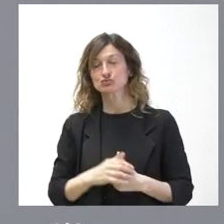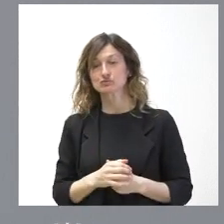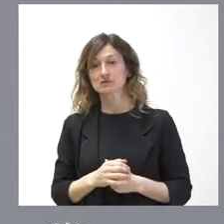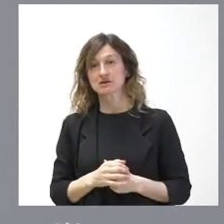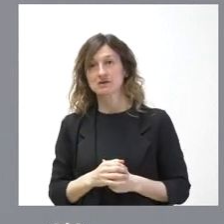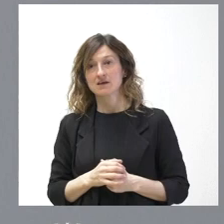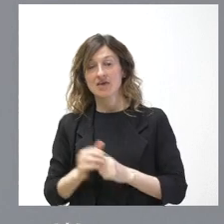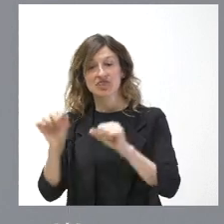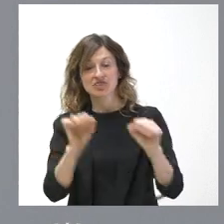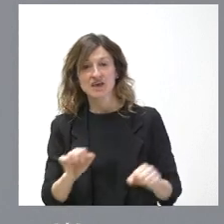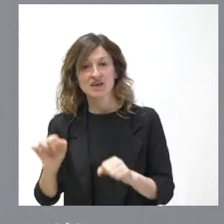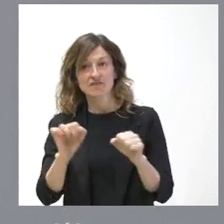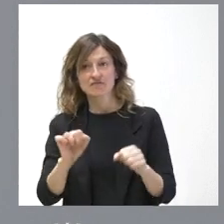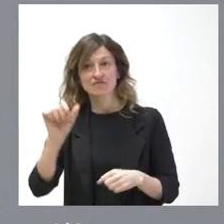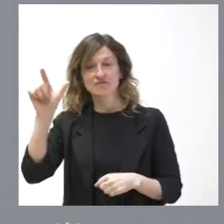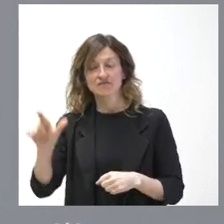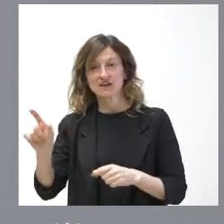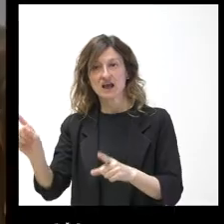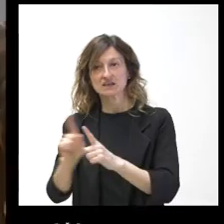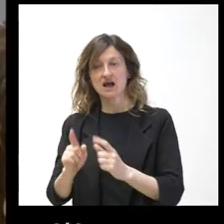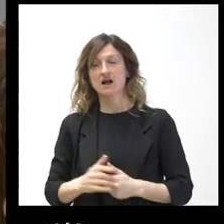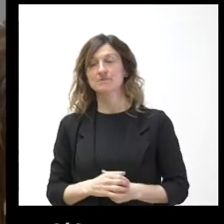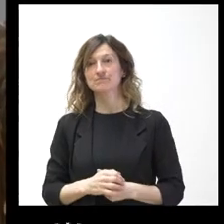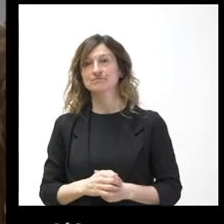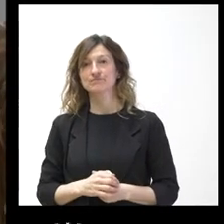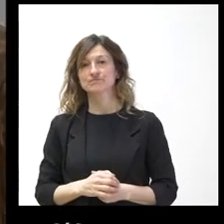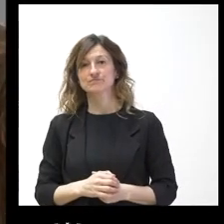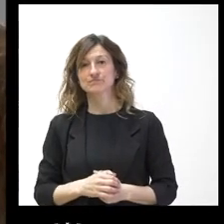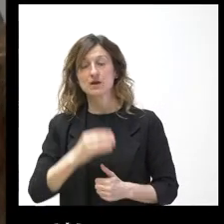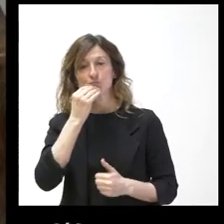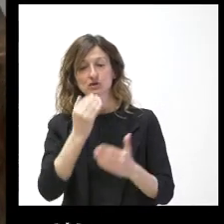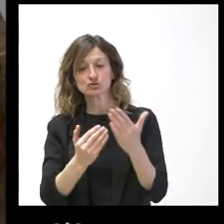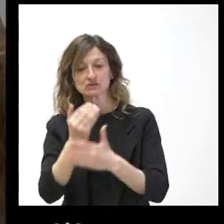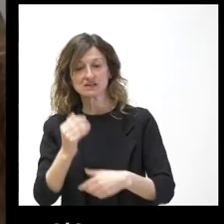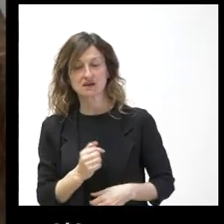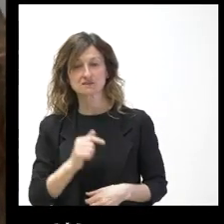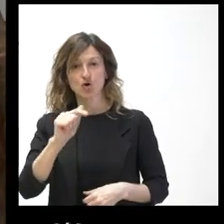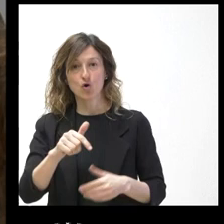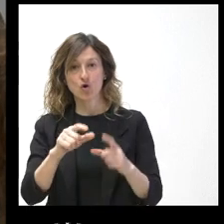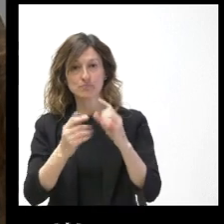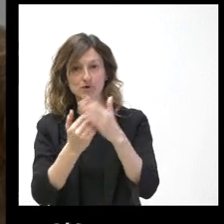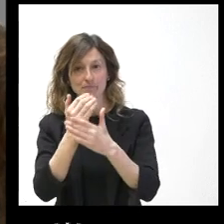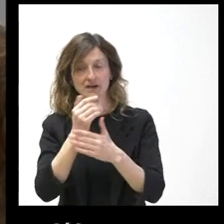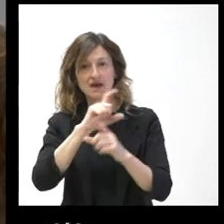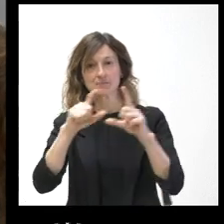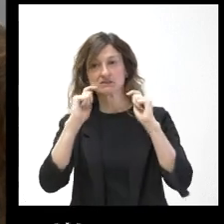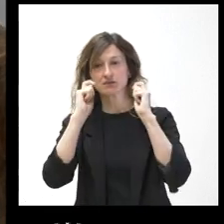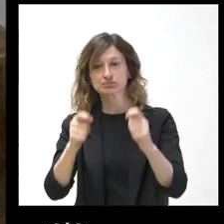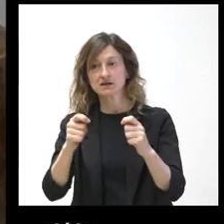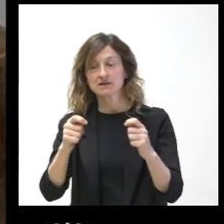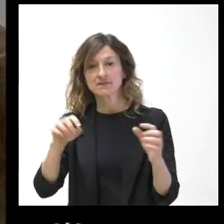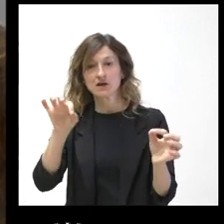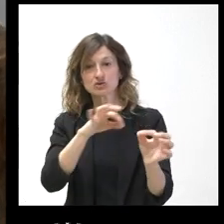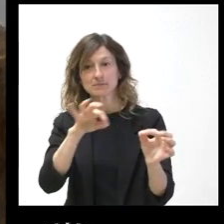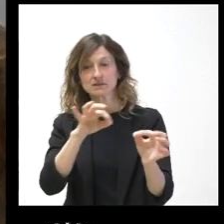defenderlos es a lo mejor quien más las ataca. Buenos días. Esta mañana se ha conocido que la empresa adjudicataria del nuevo Conservatorio de Música de Zamora,